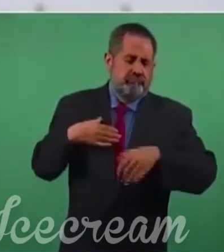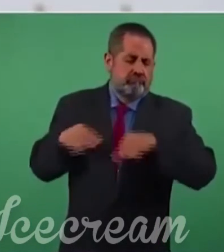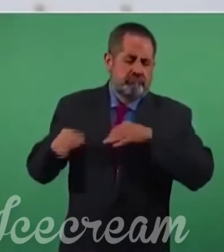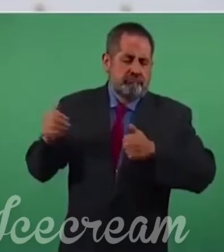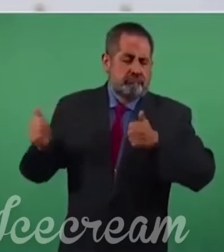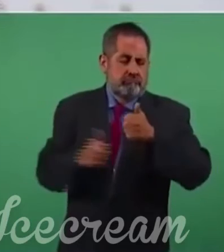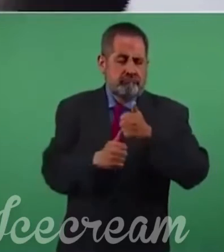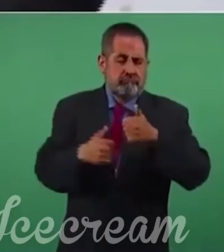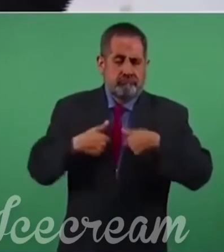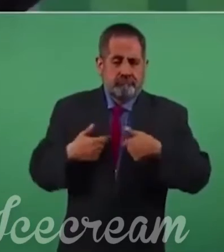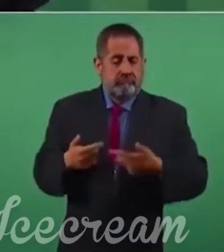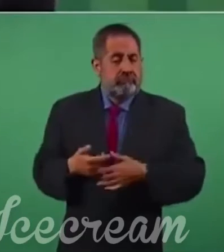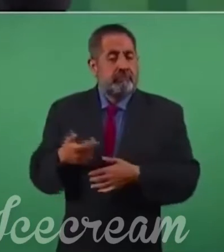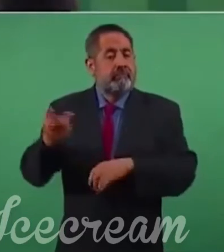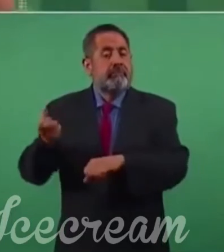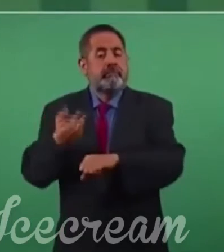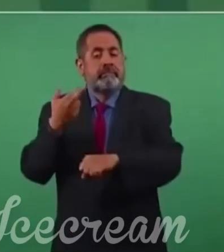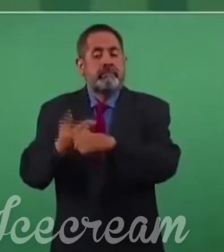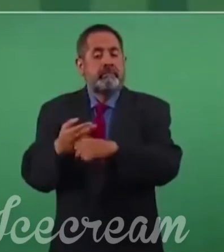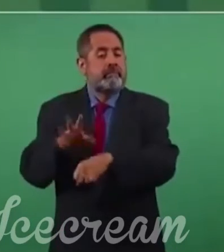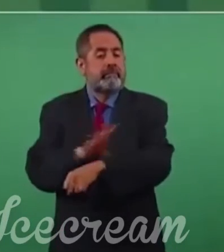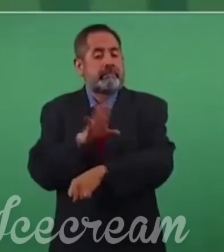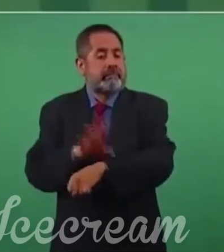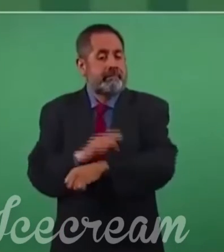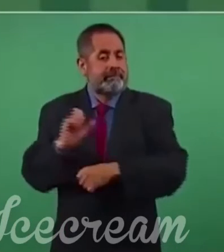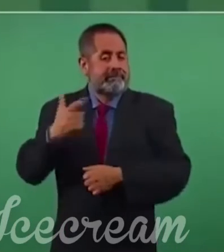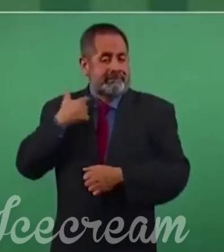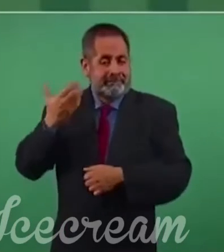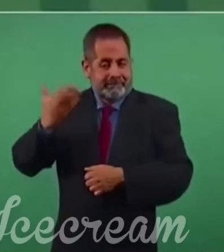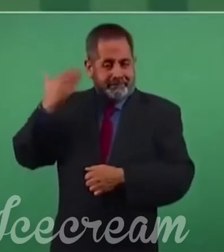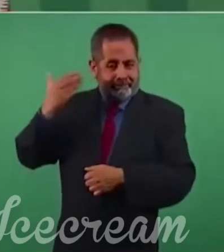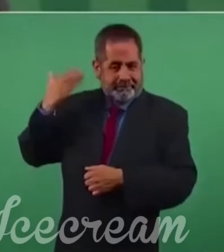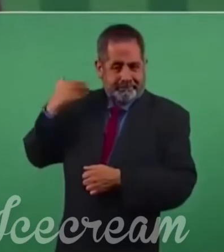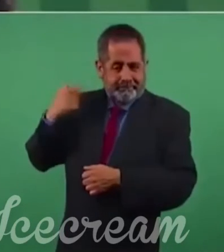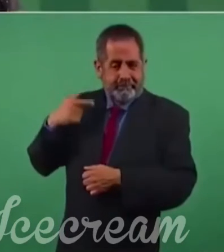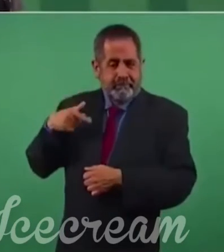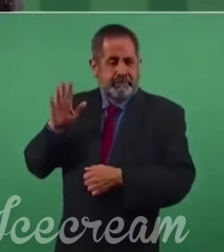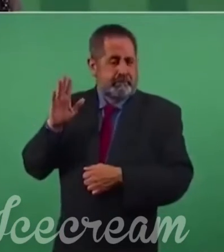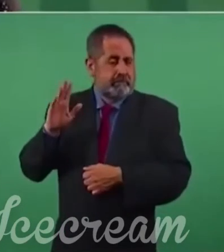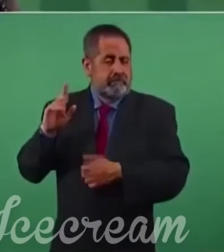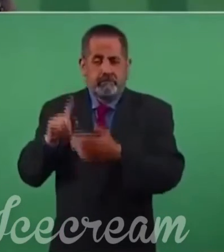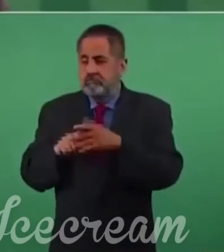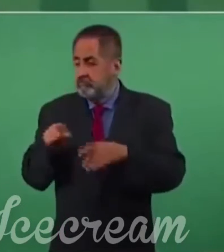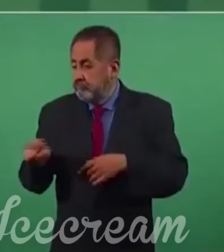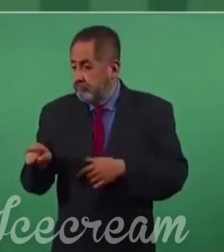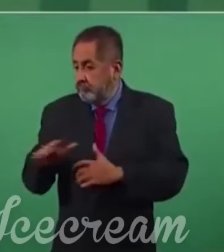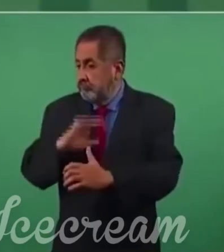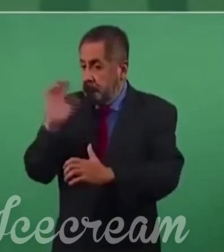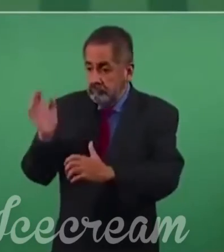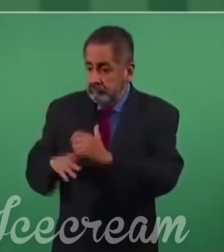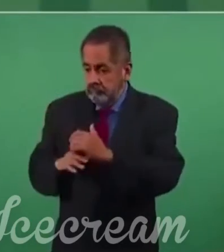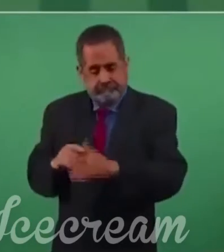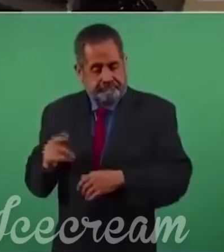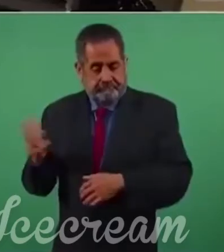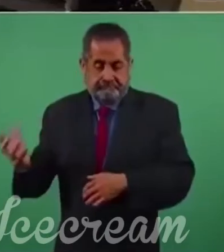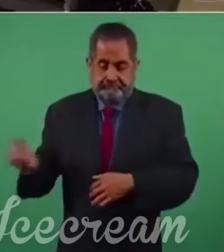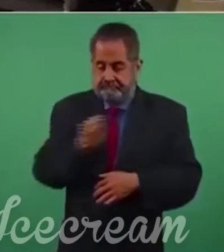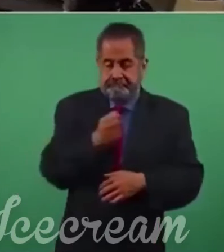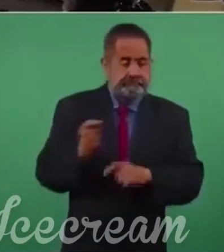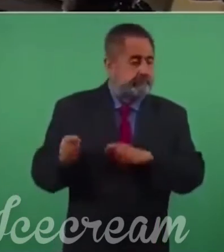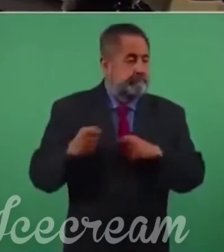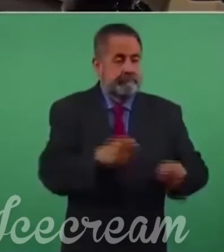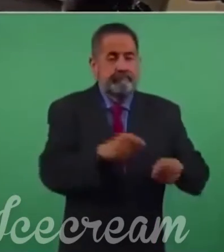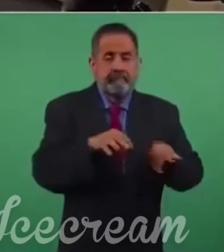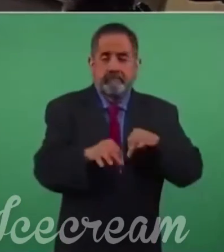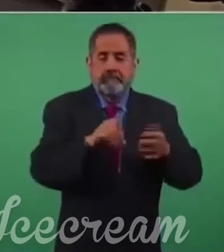Fíjense la secretaria de Energía de un gobierno a trabajar a Iberdrola,